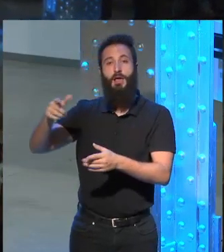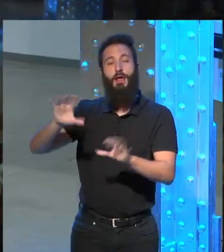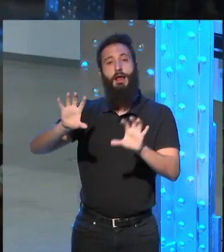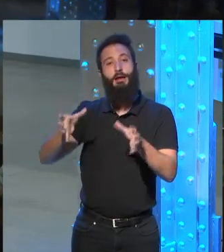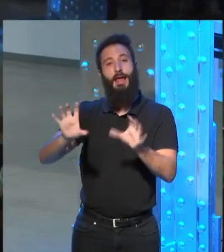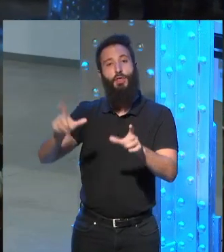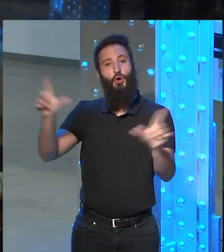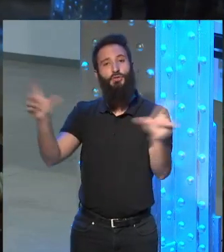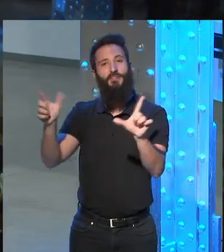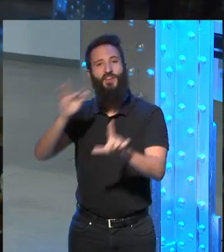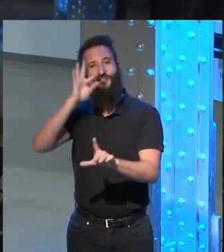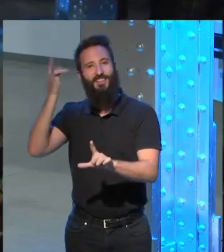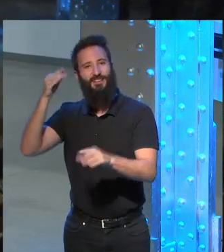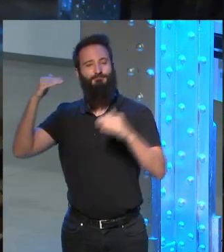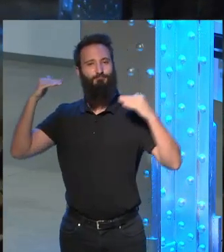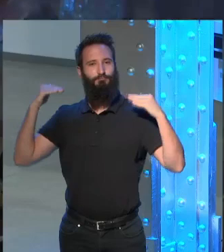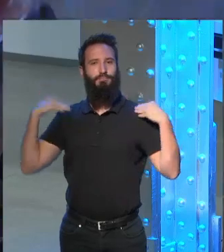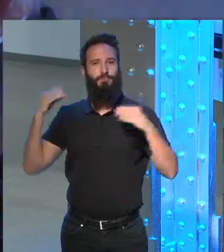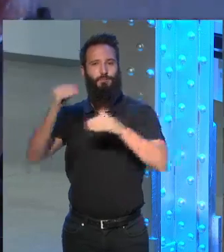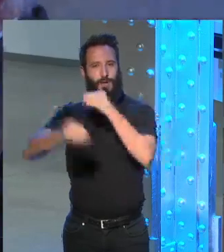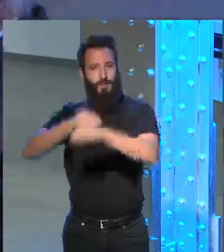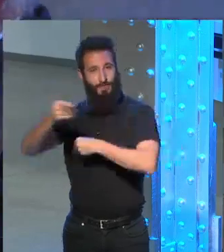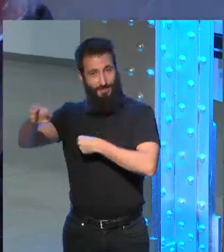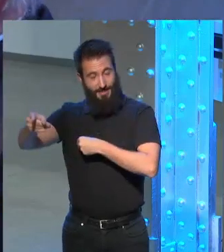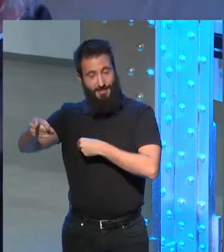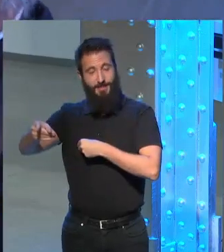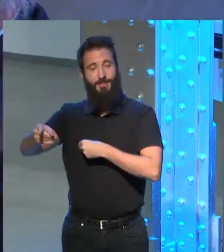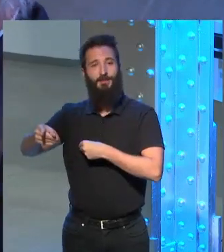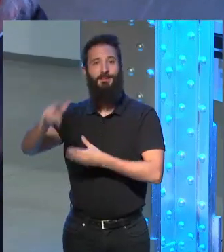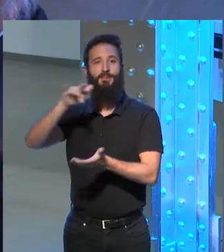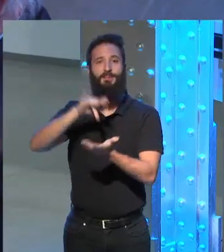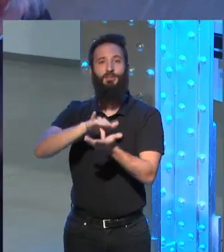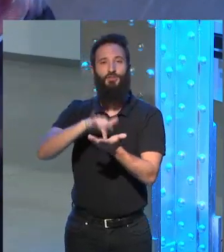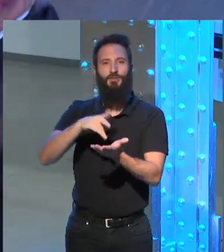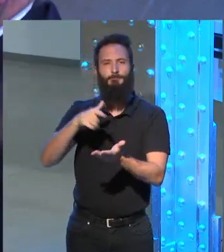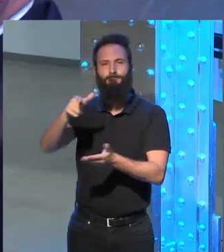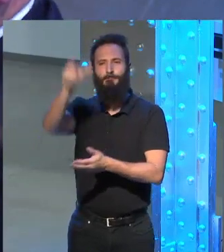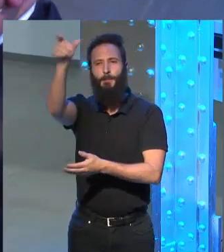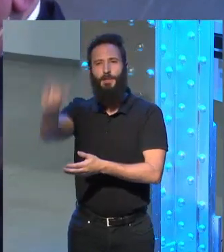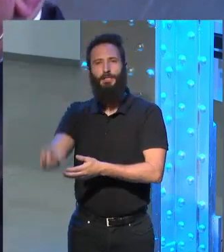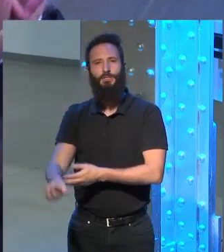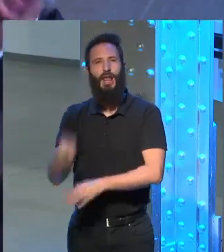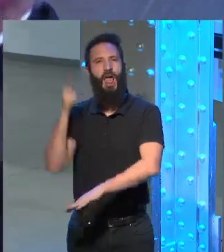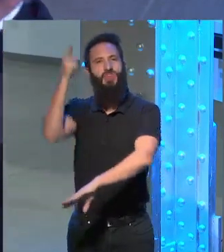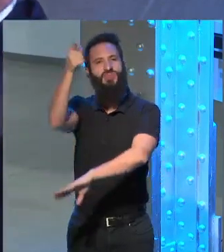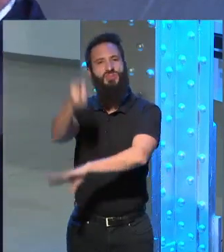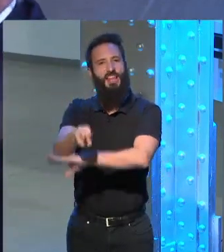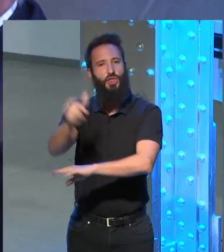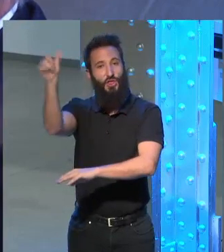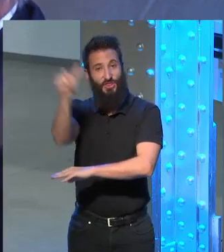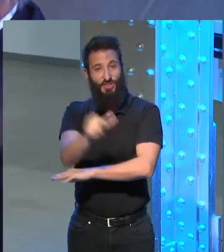francesa y que dirigía un cineasta francés Jacques Renoir